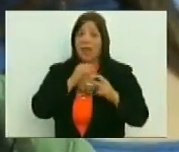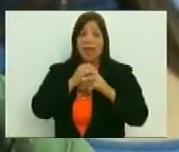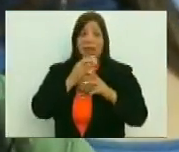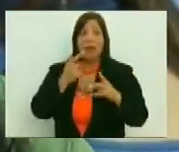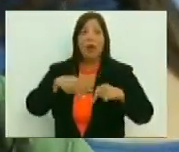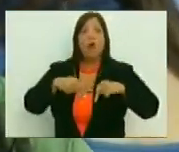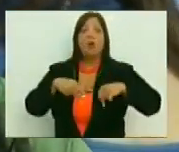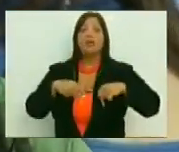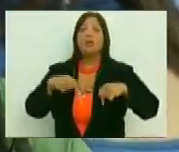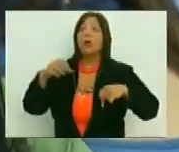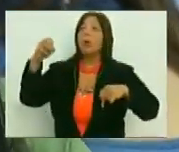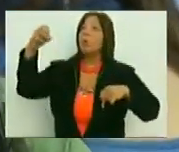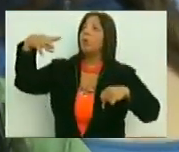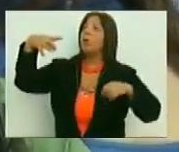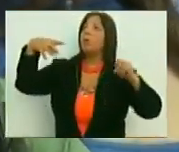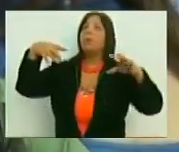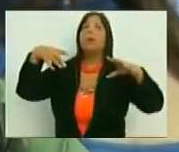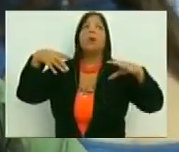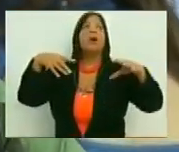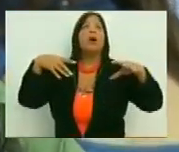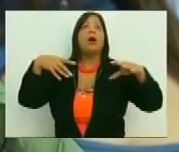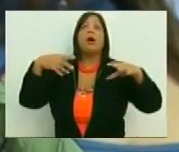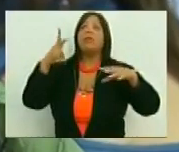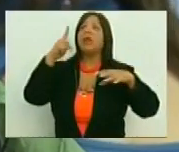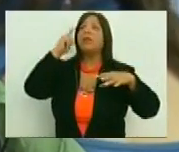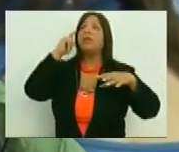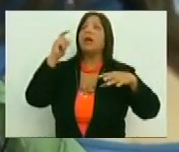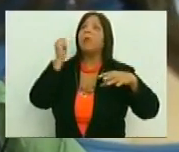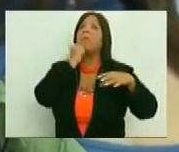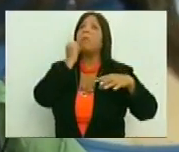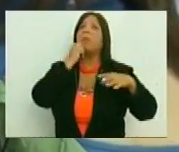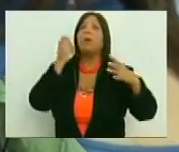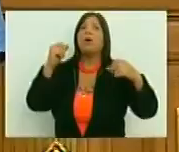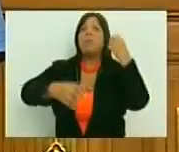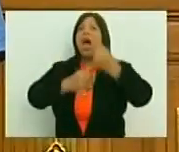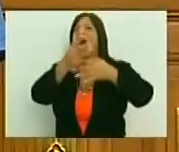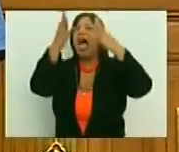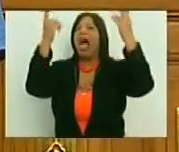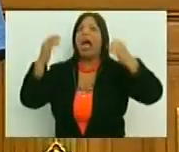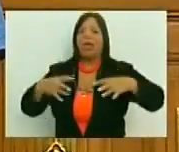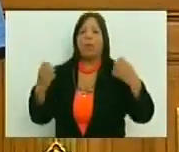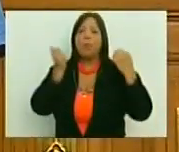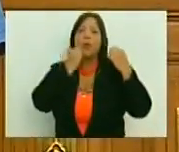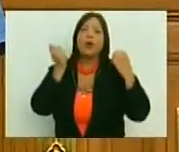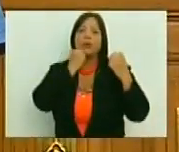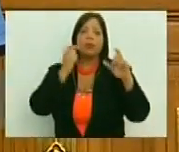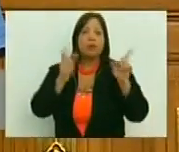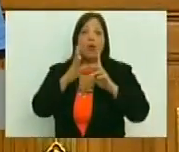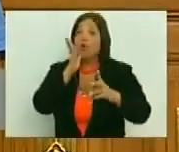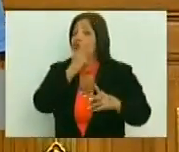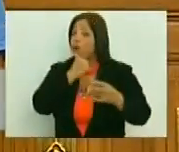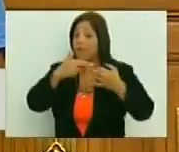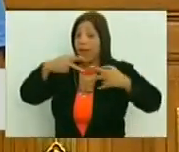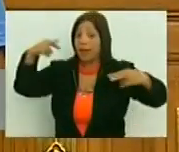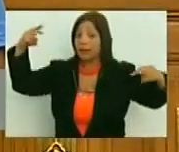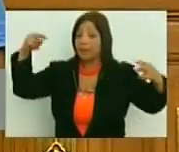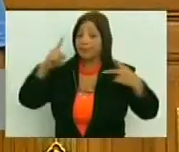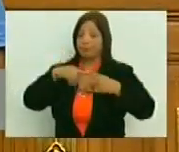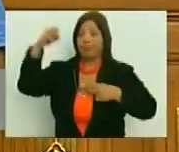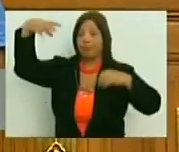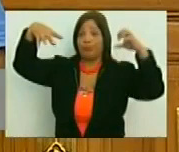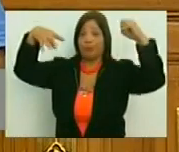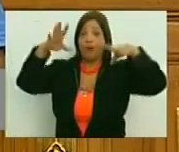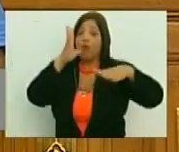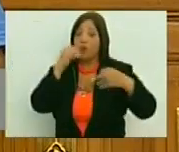ahorita un pueblo por ahí se queda sin electricidad tres días, no chicos, eso queman el pueblo completo, no había electricidad, no había